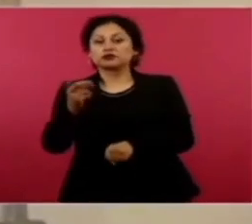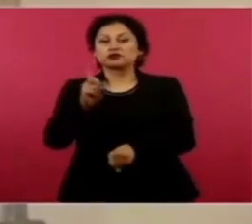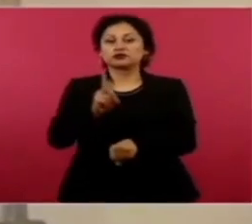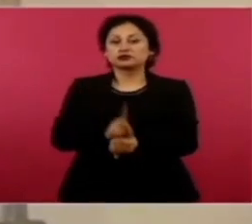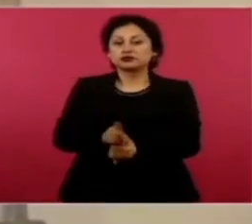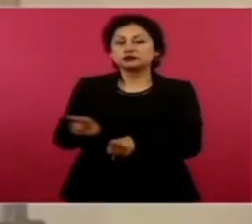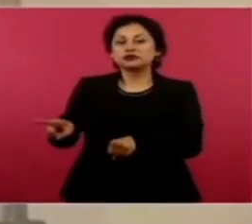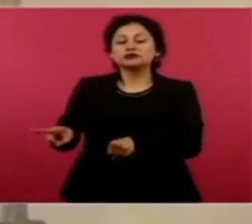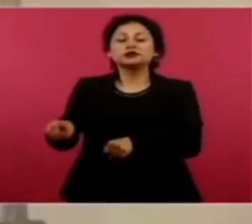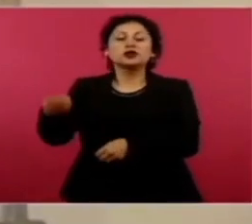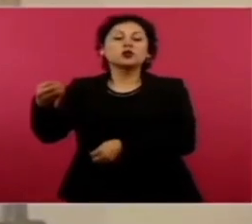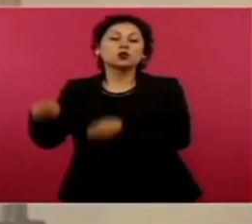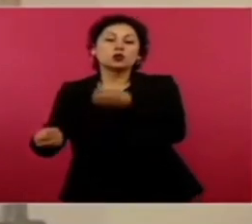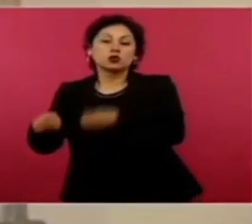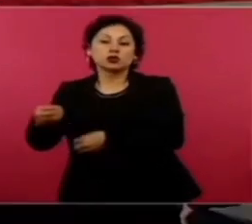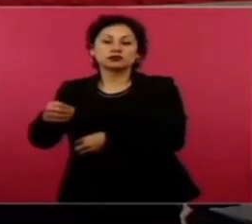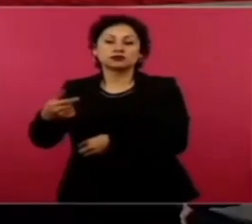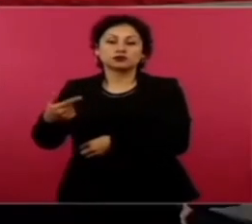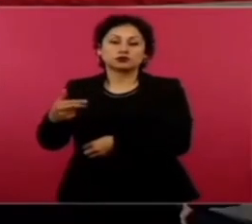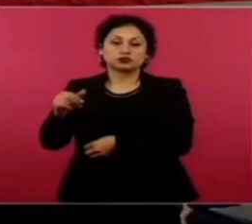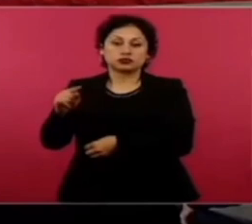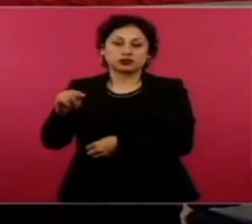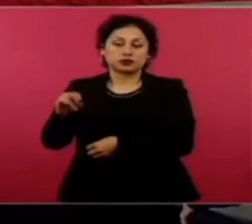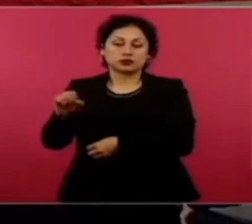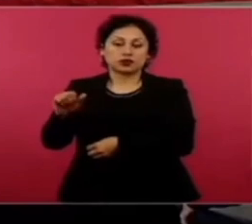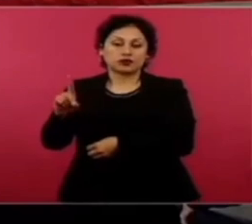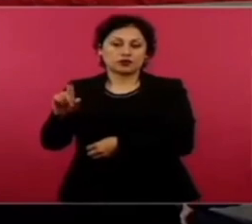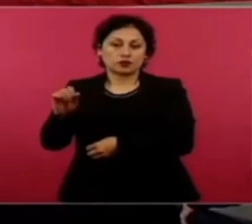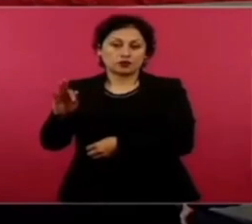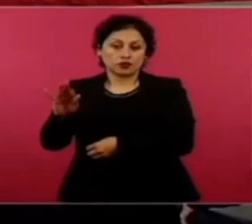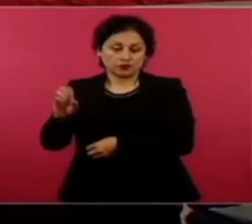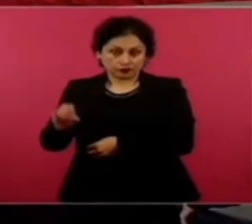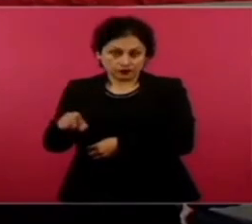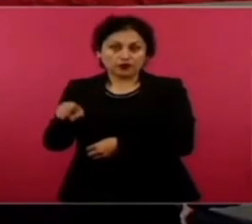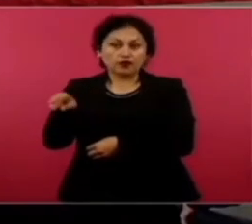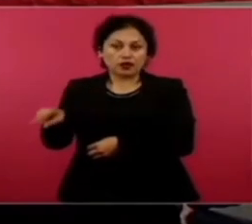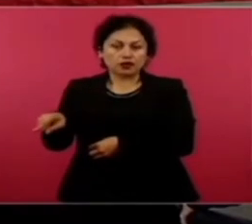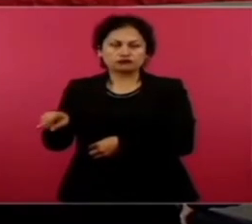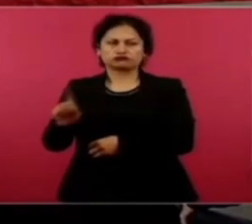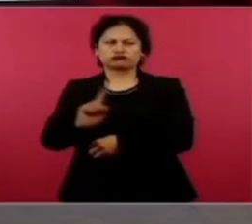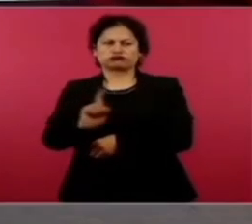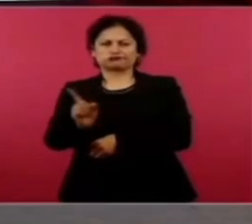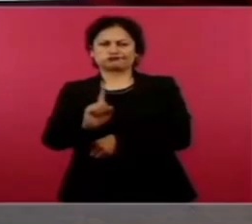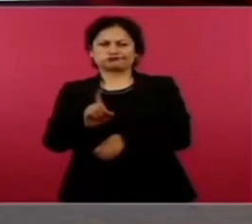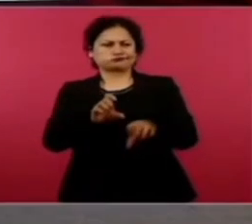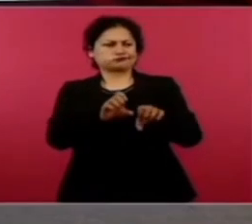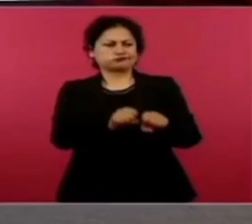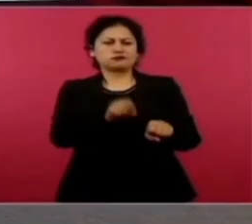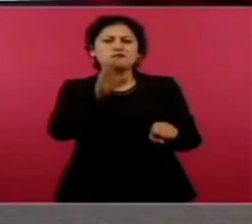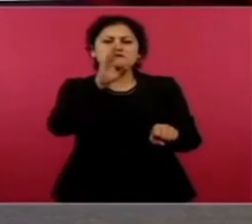de Querétaro. Esto se inicia por una carpeta de